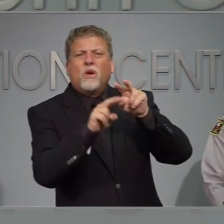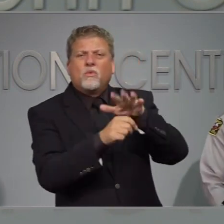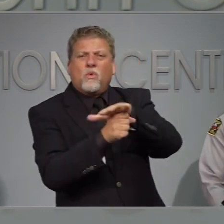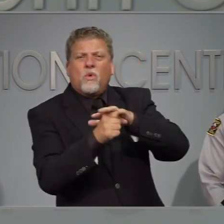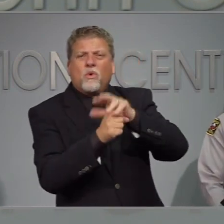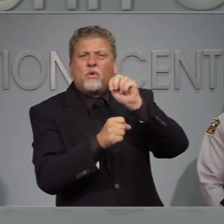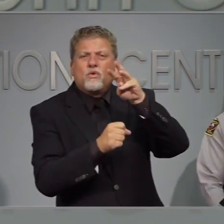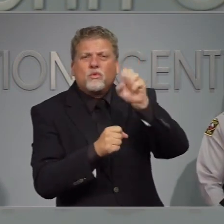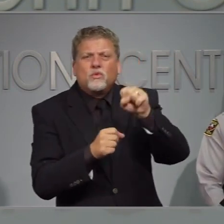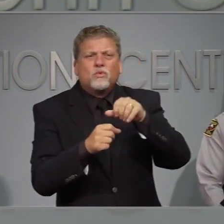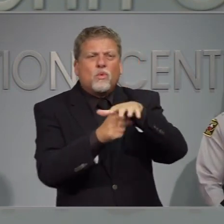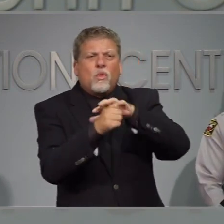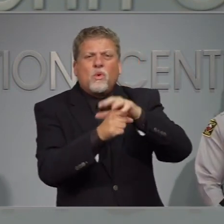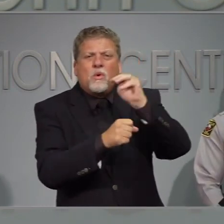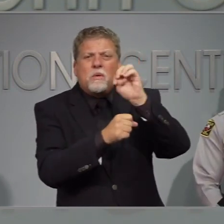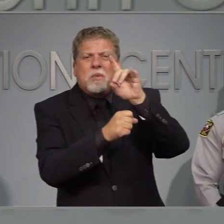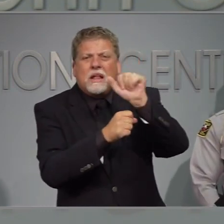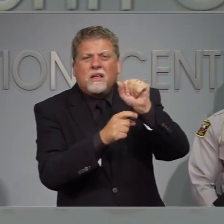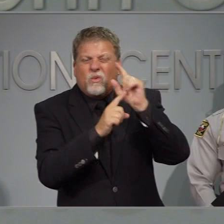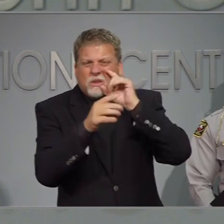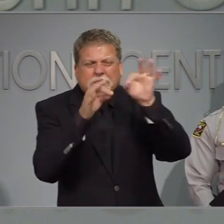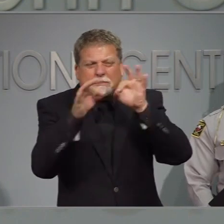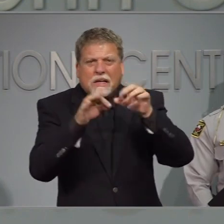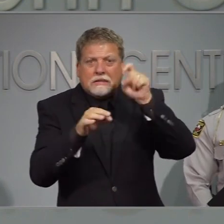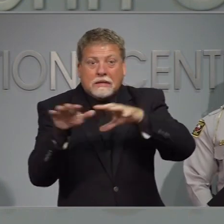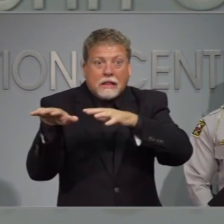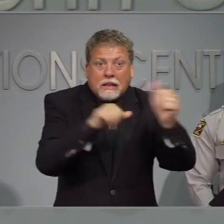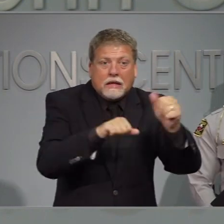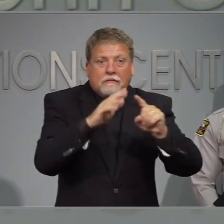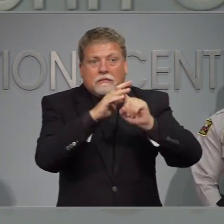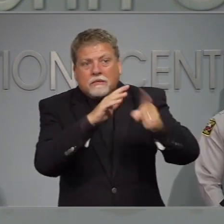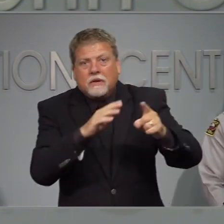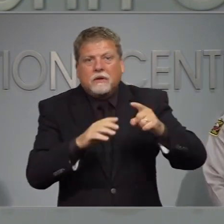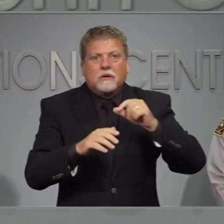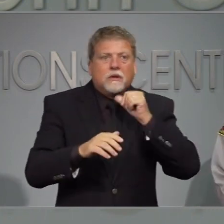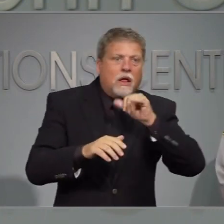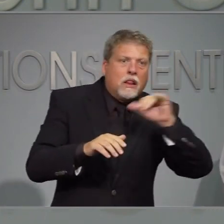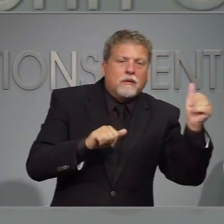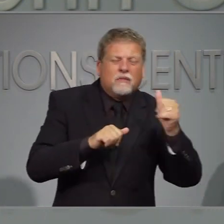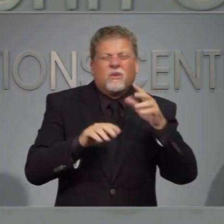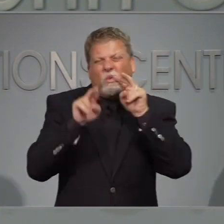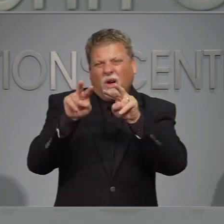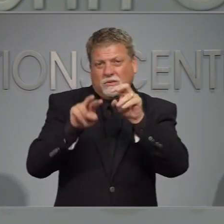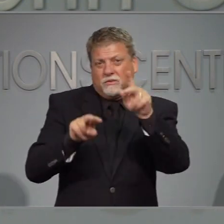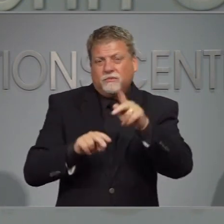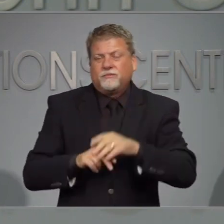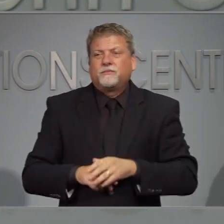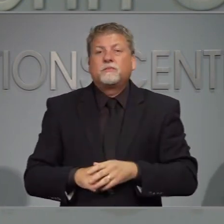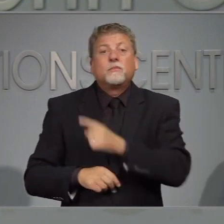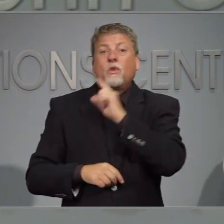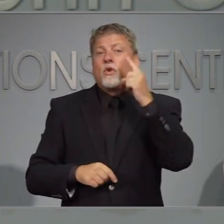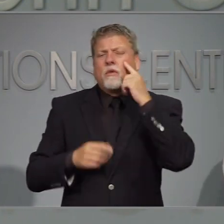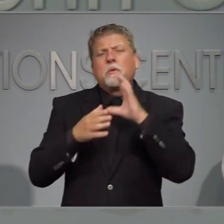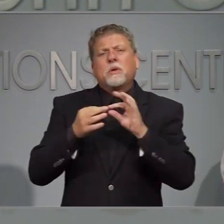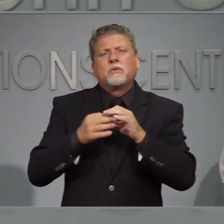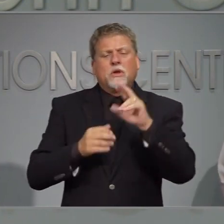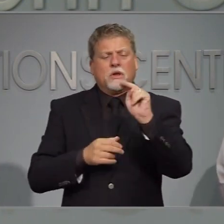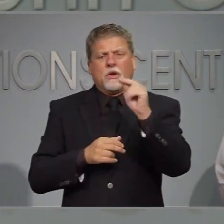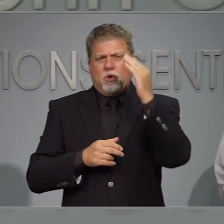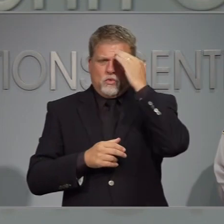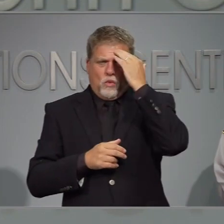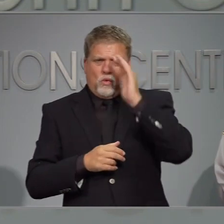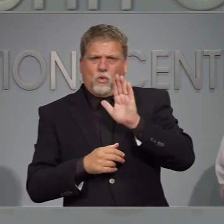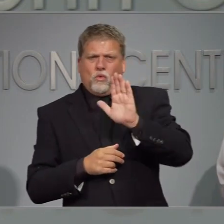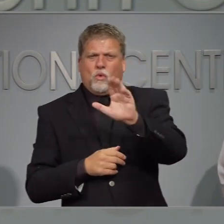para ver las instrucciones sobre las evacuaciones y el reingreso. El gobernador ya habló del